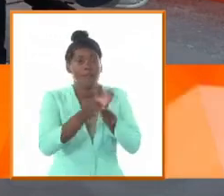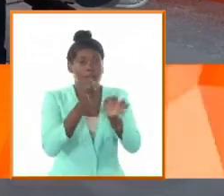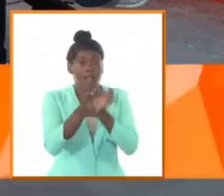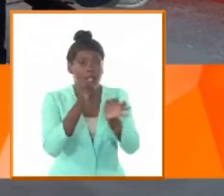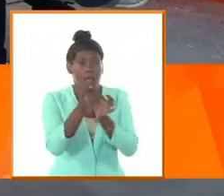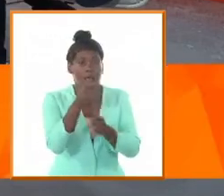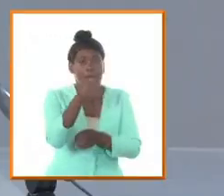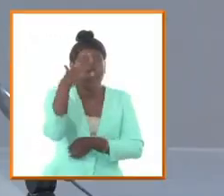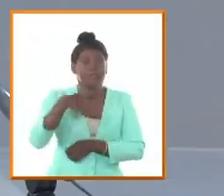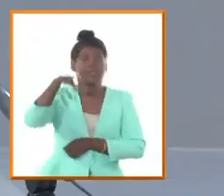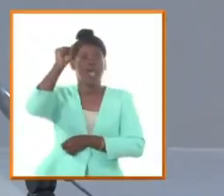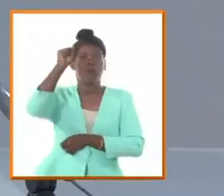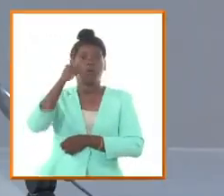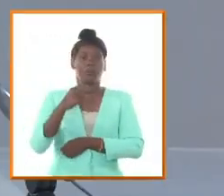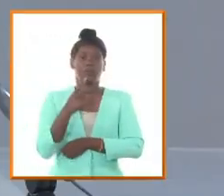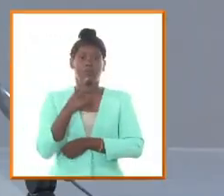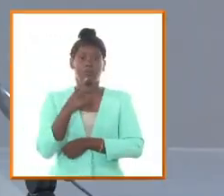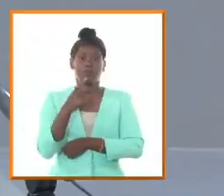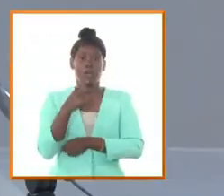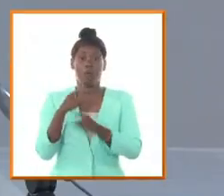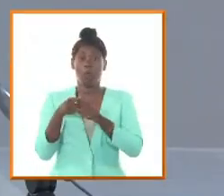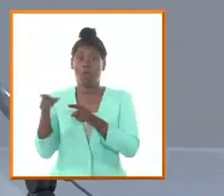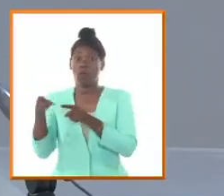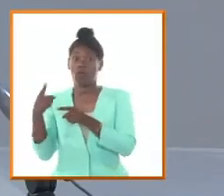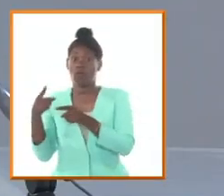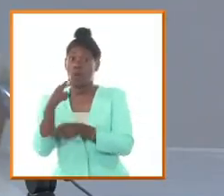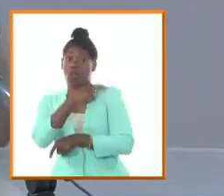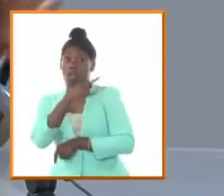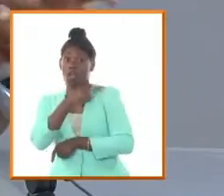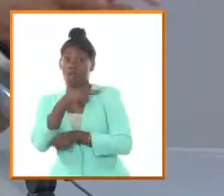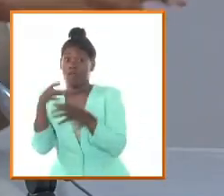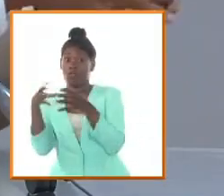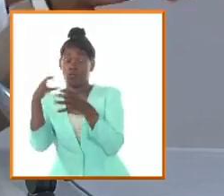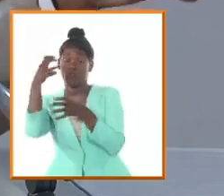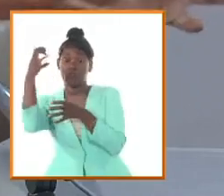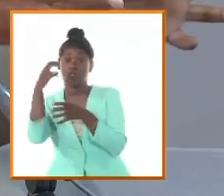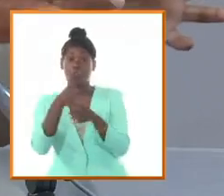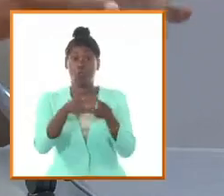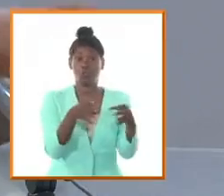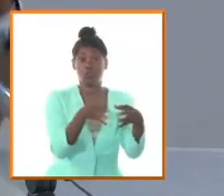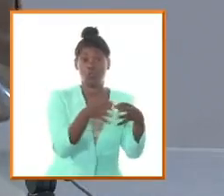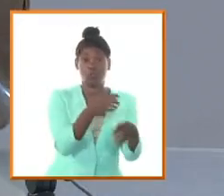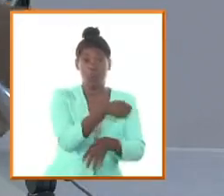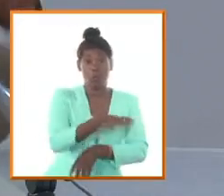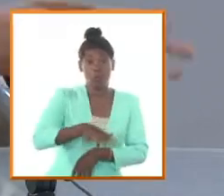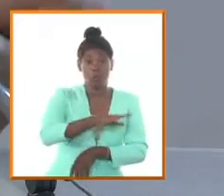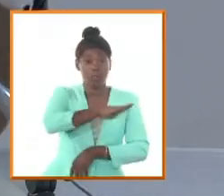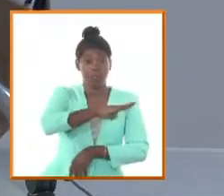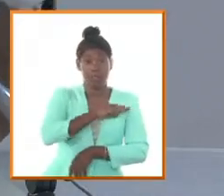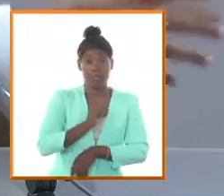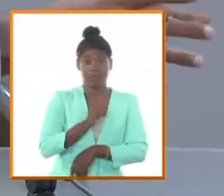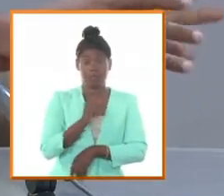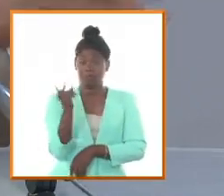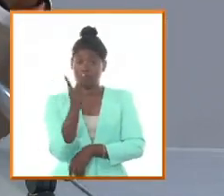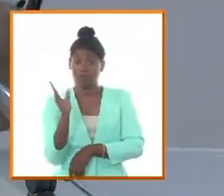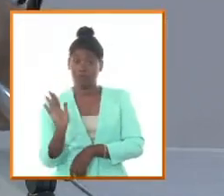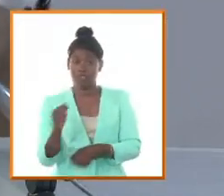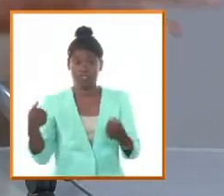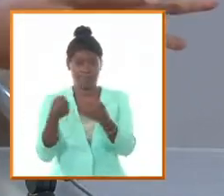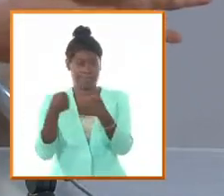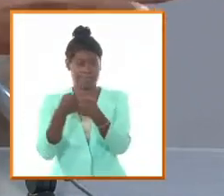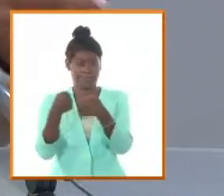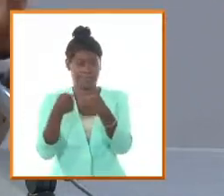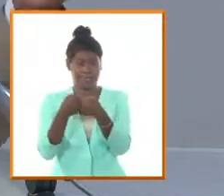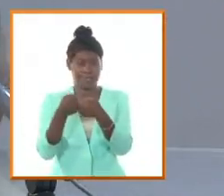Céspedes está en tensión con la cámara de representantes y Céspedes está en tensión con un conjunto de mandos militares por ejemplo Calixto